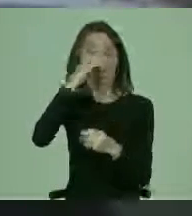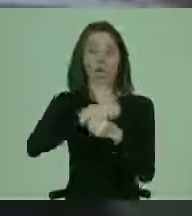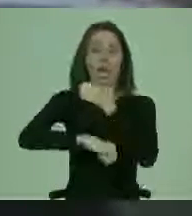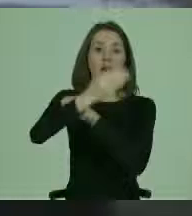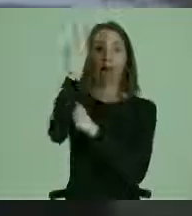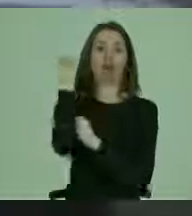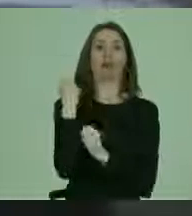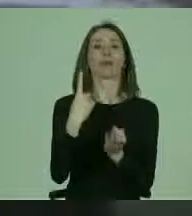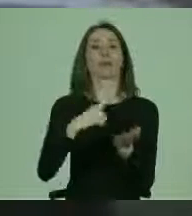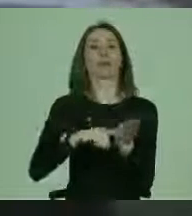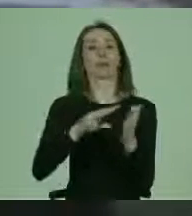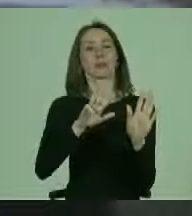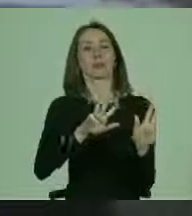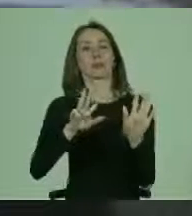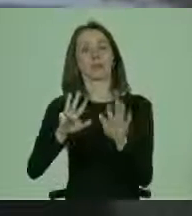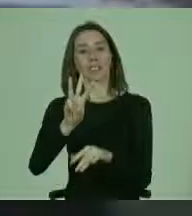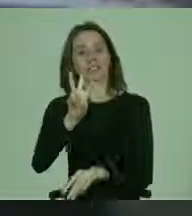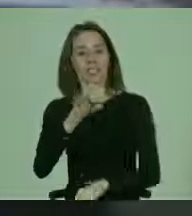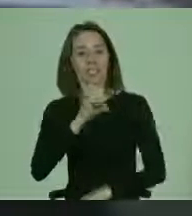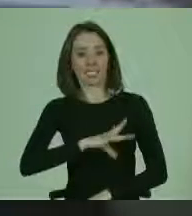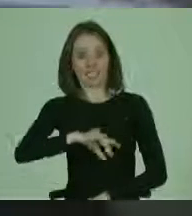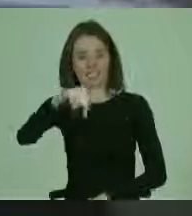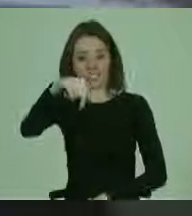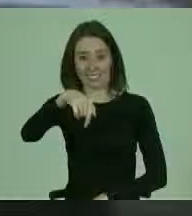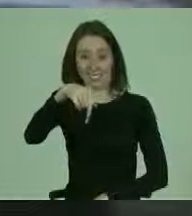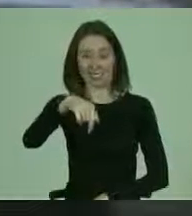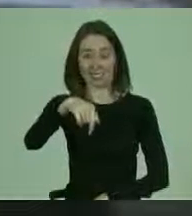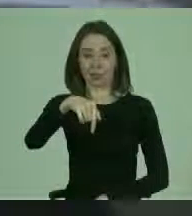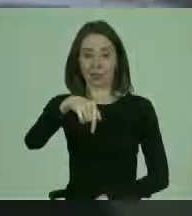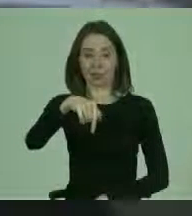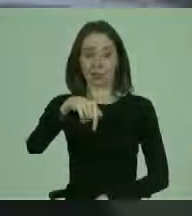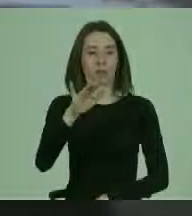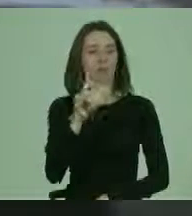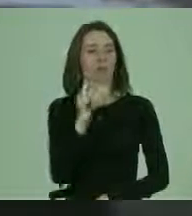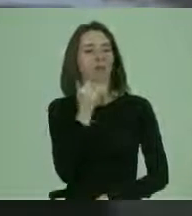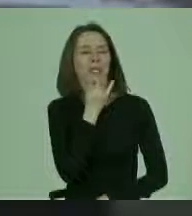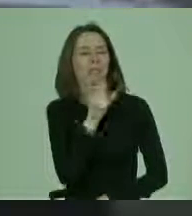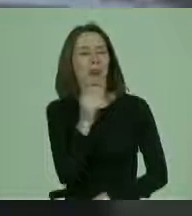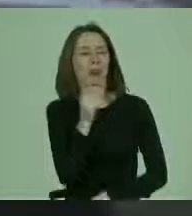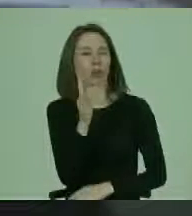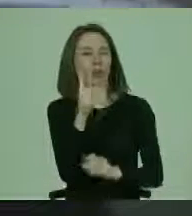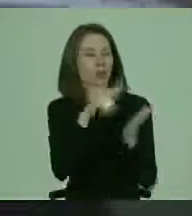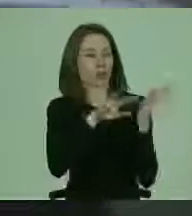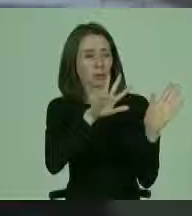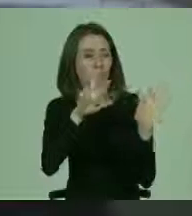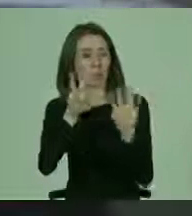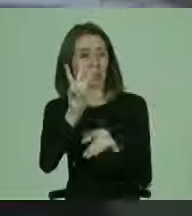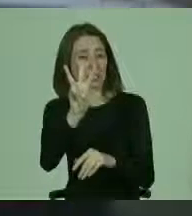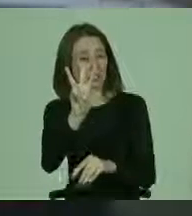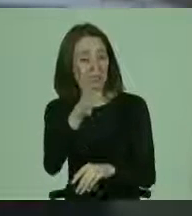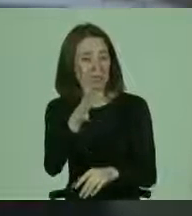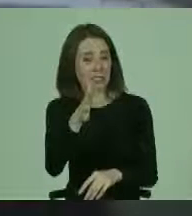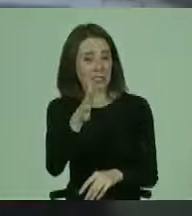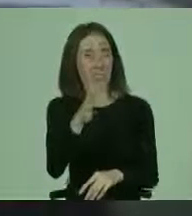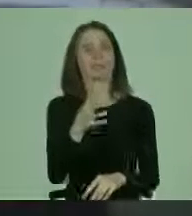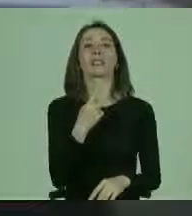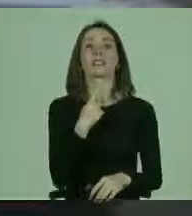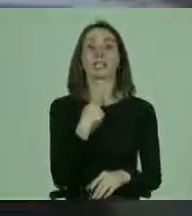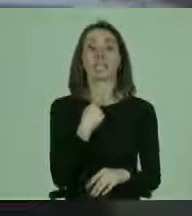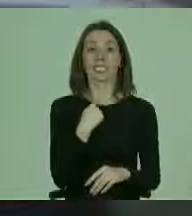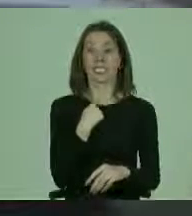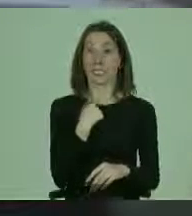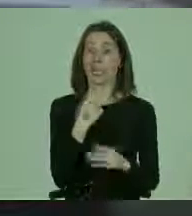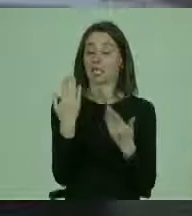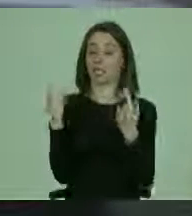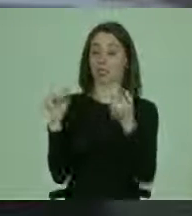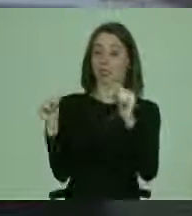Año 1993, Chile. Si no me equivoco en el año, pero lo que interesa es que se